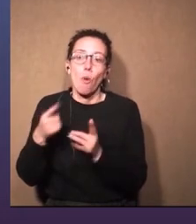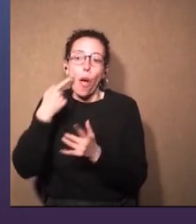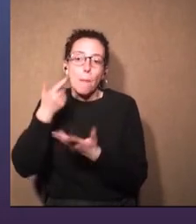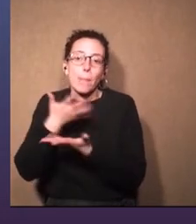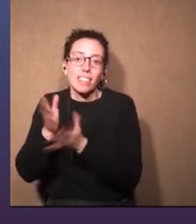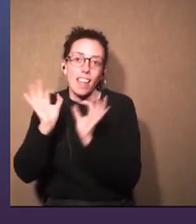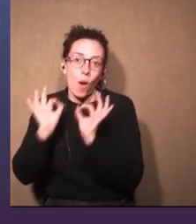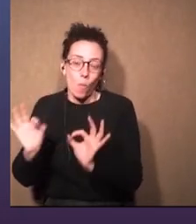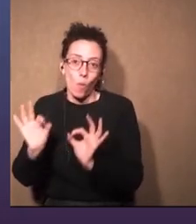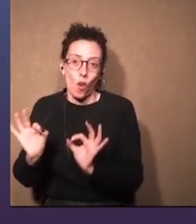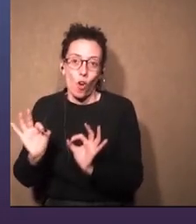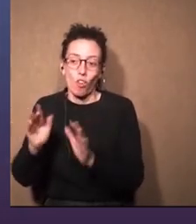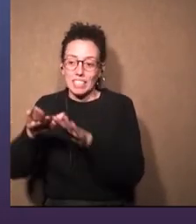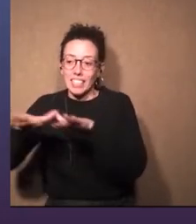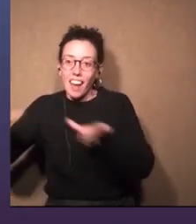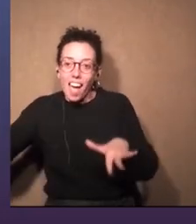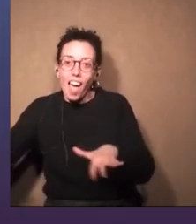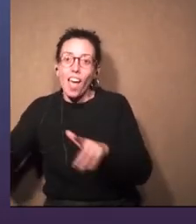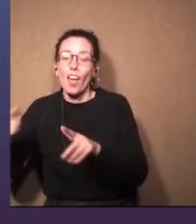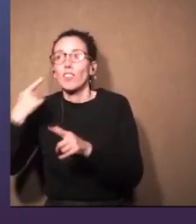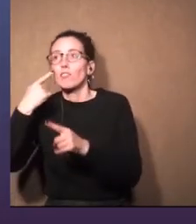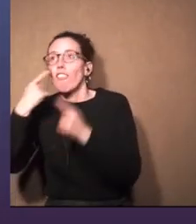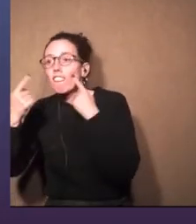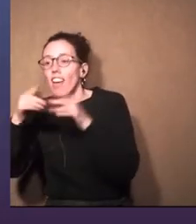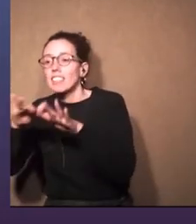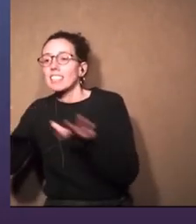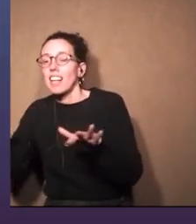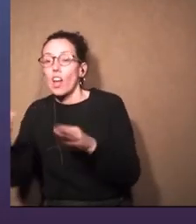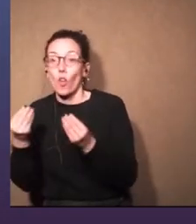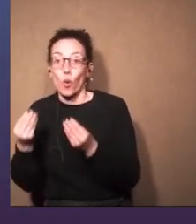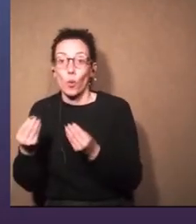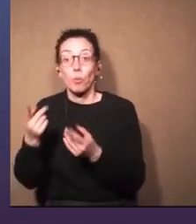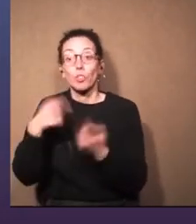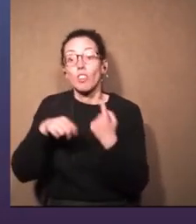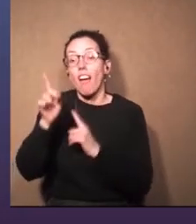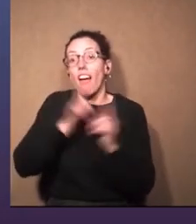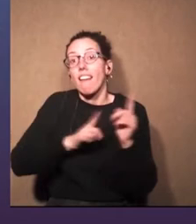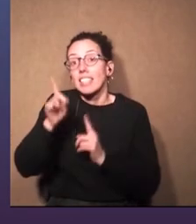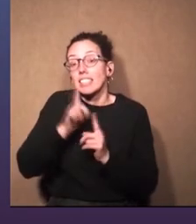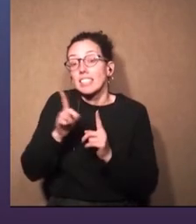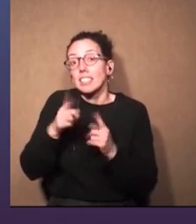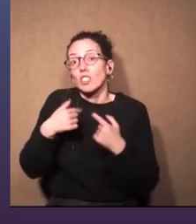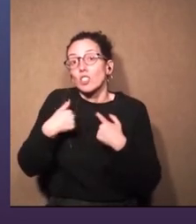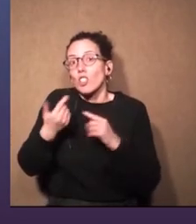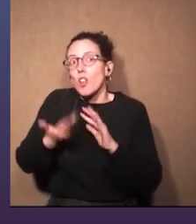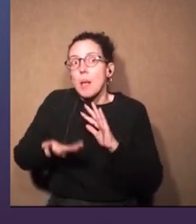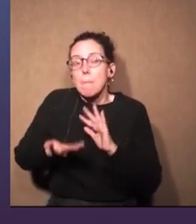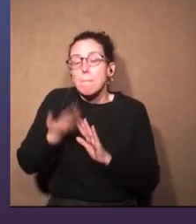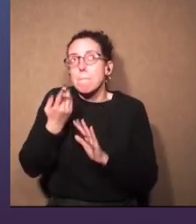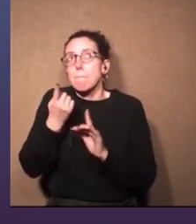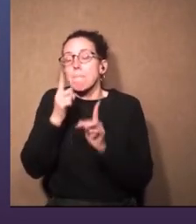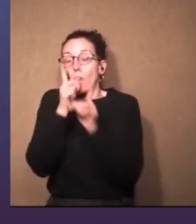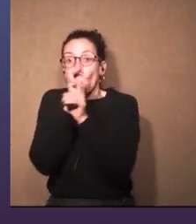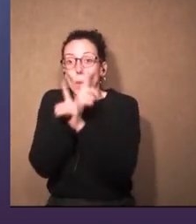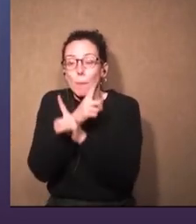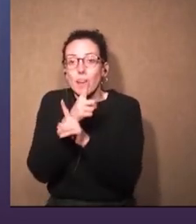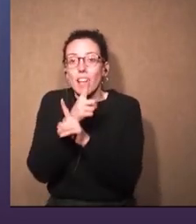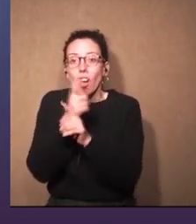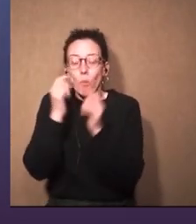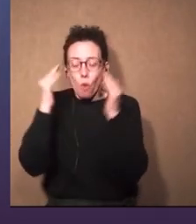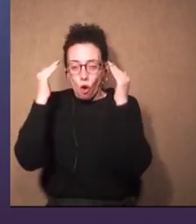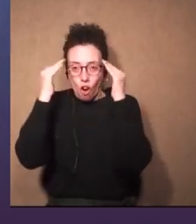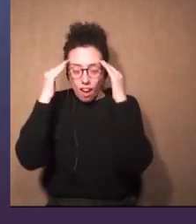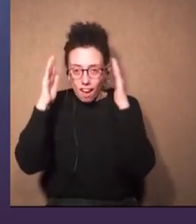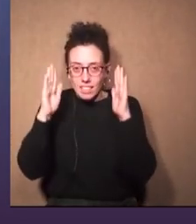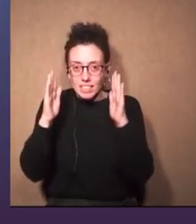bueno, es el espectáculo en sí, el estar en el escenario y todo eso. entonces a veces lo que más me complica